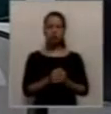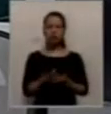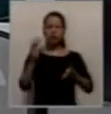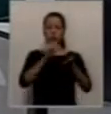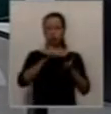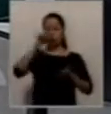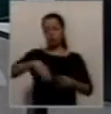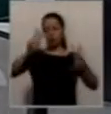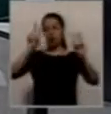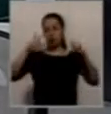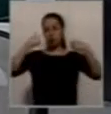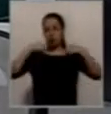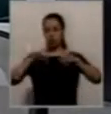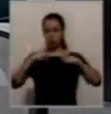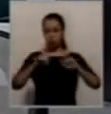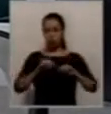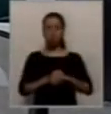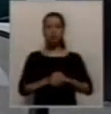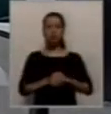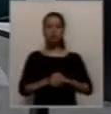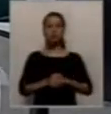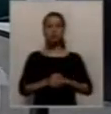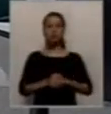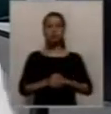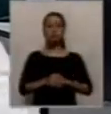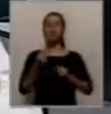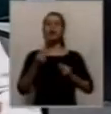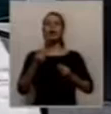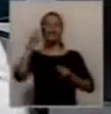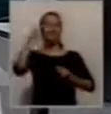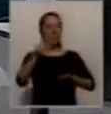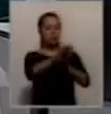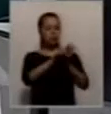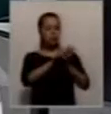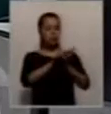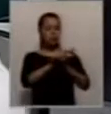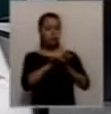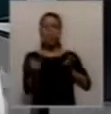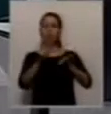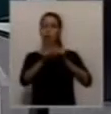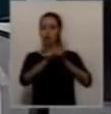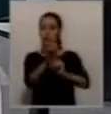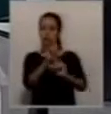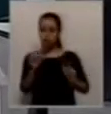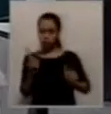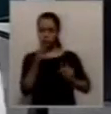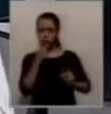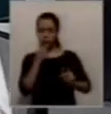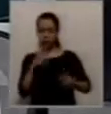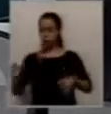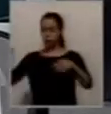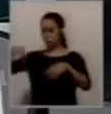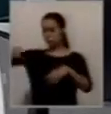tiene que hacerse responsable y generar los resultados, porque esto no vuelve a pasar, hablábamos del deporte como inclusión, como este centro deportivo municipal, ¿no?